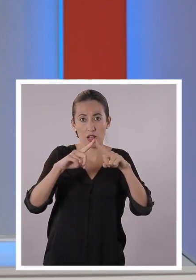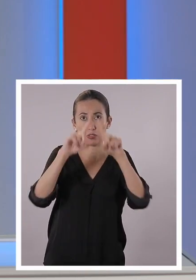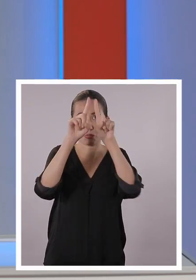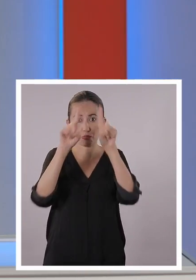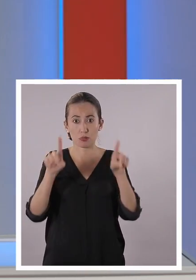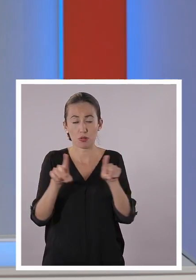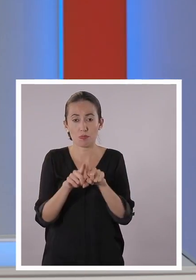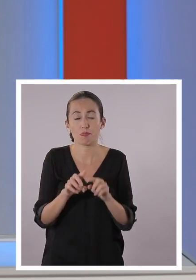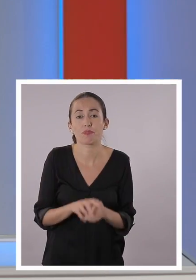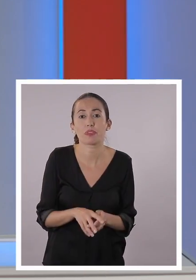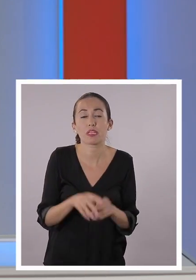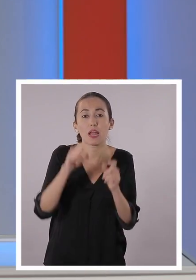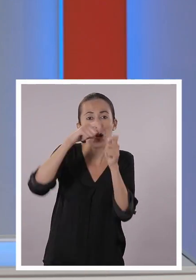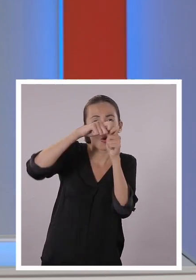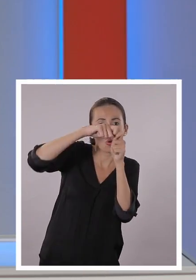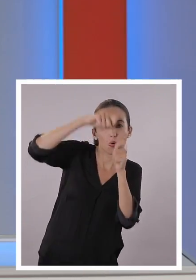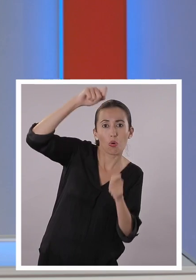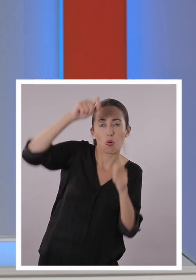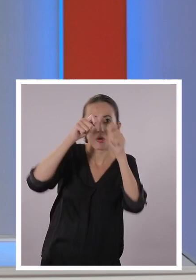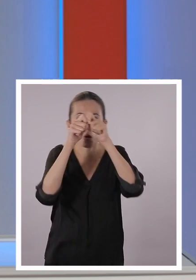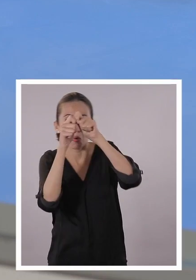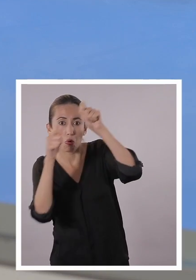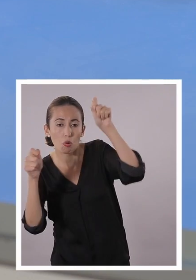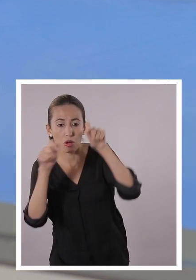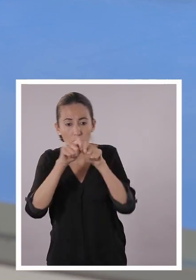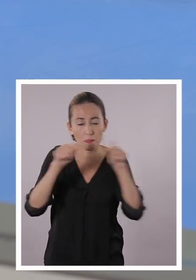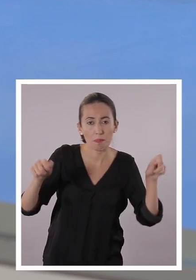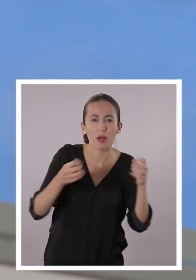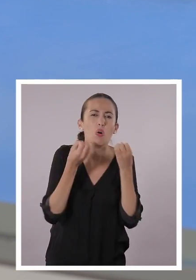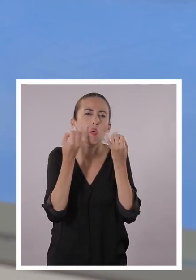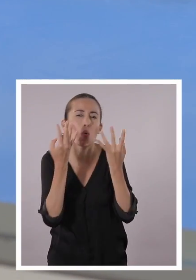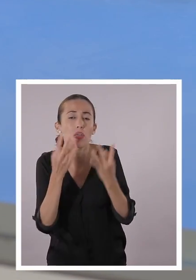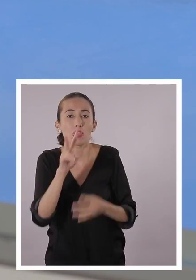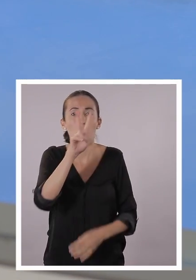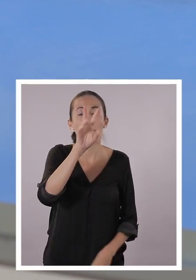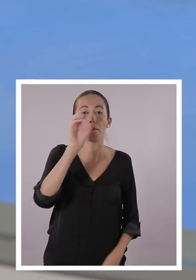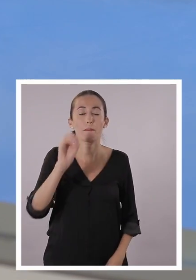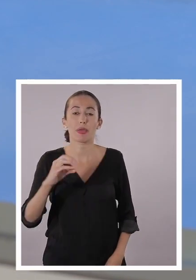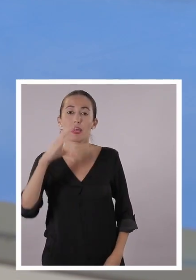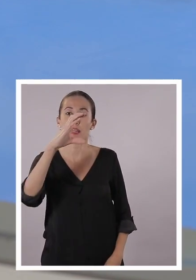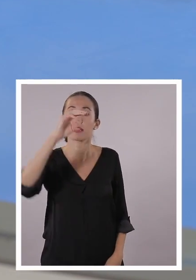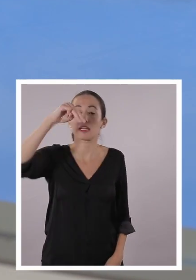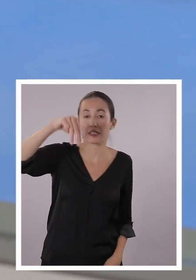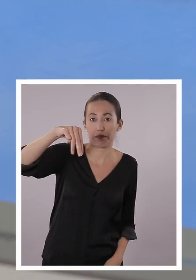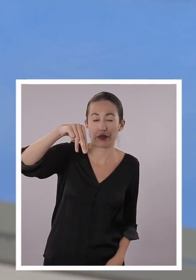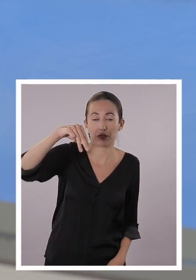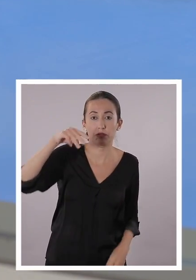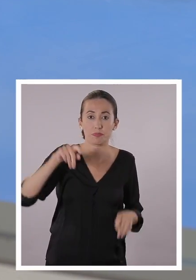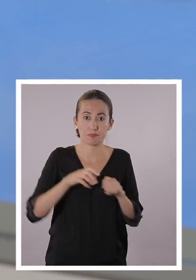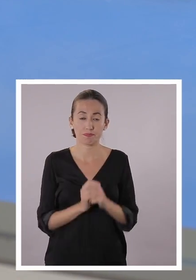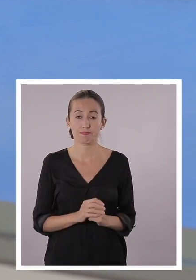que tenga de base 20 centímetros, ¿les parece? Dibujemos tranquilamente una línea que tenga 20